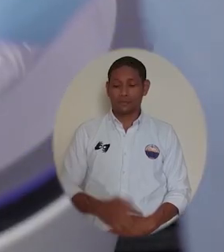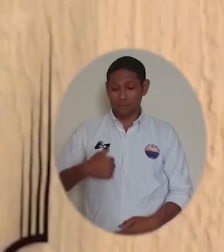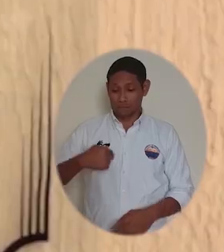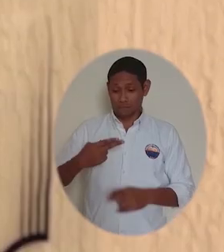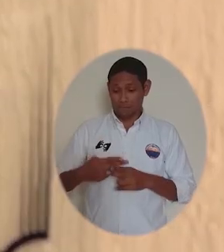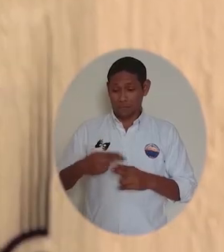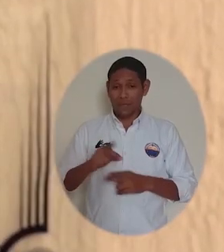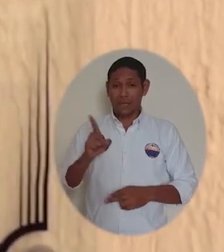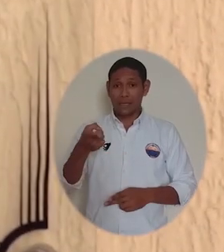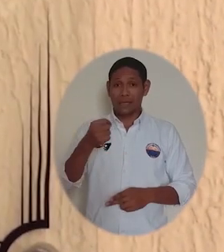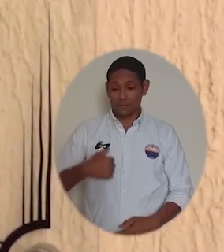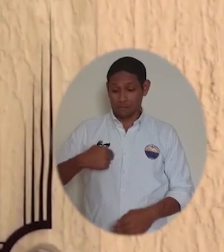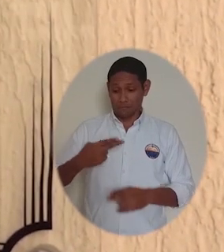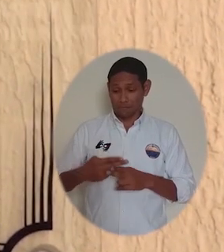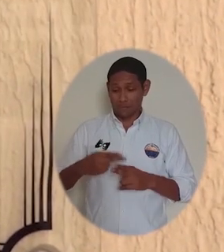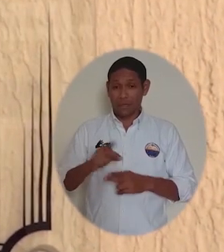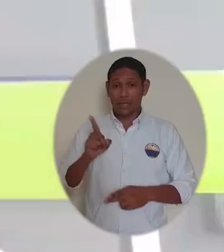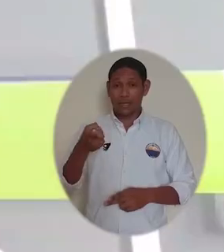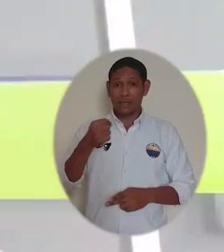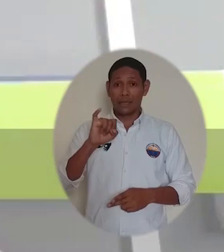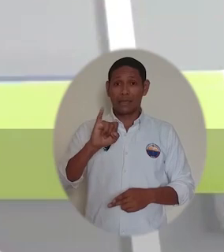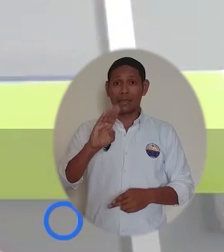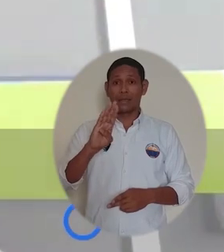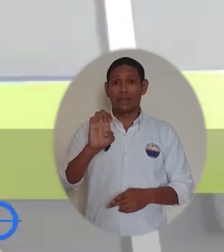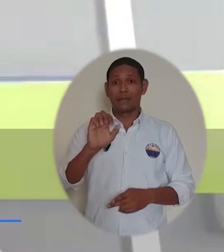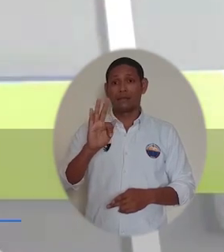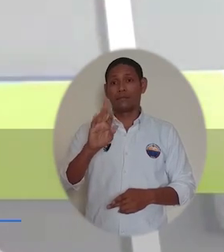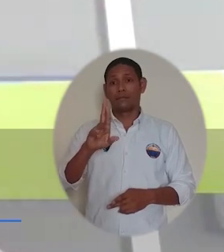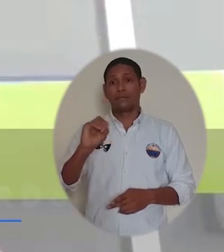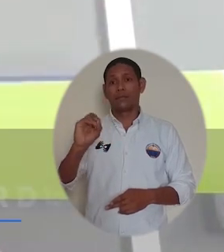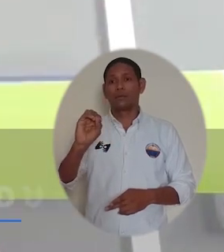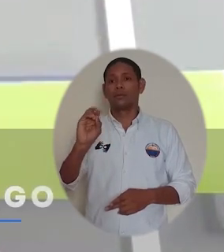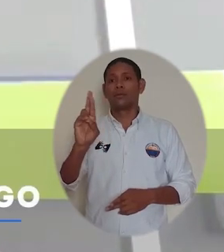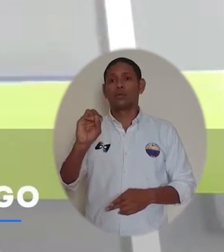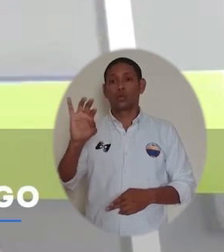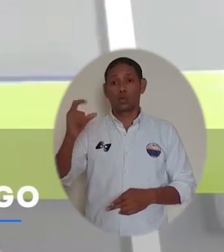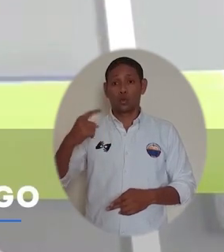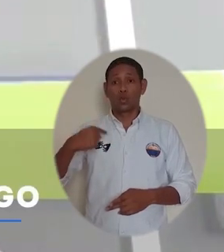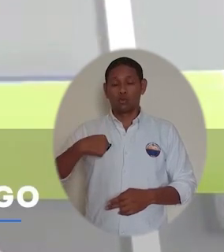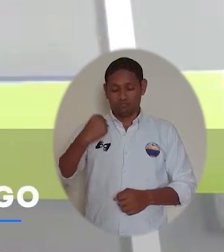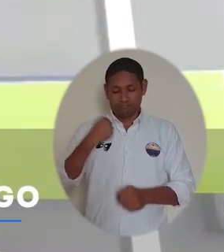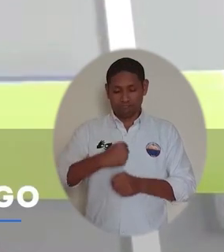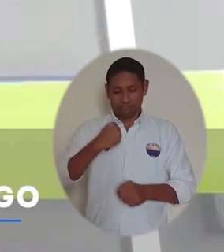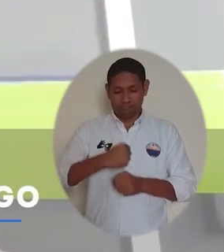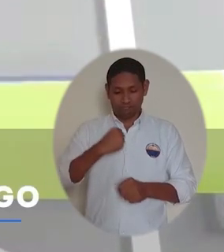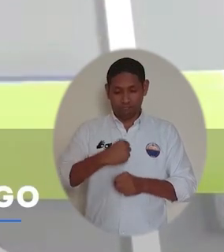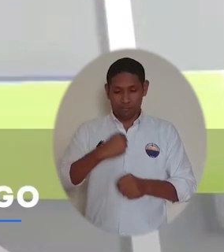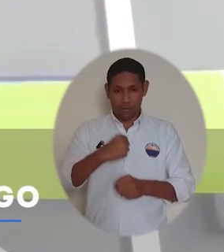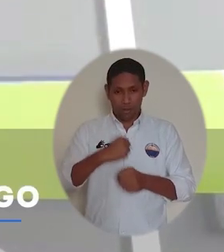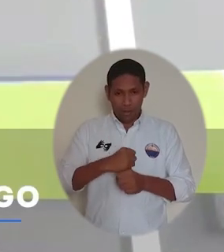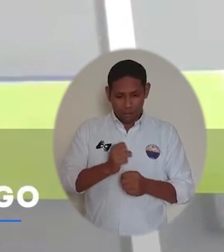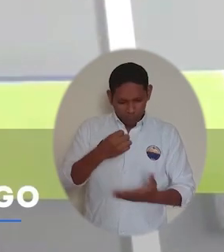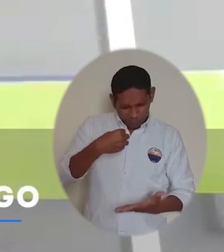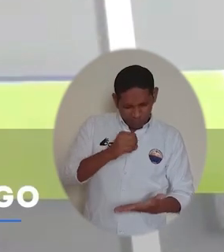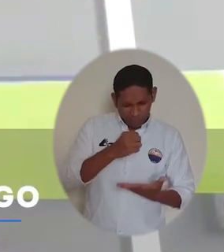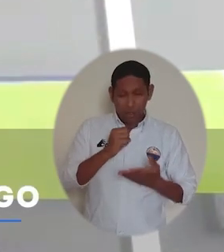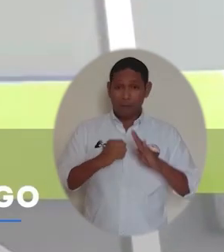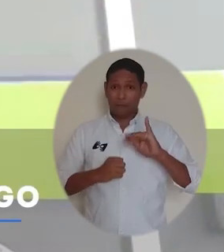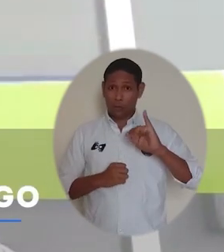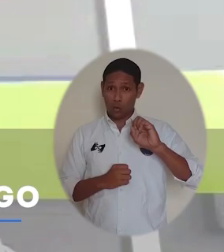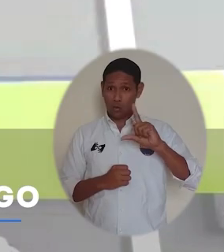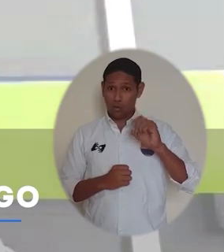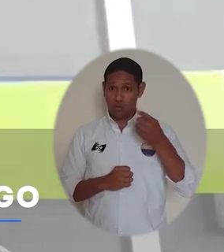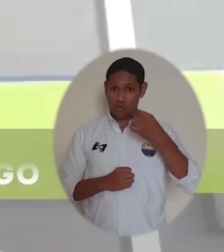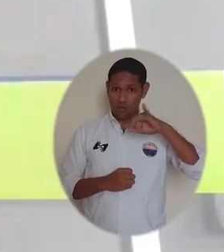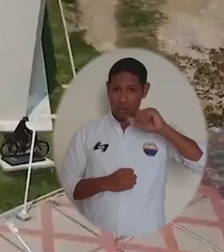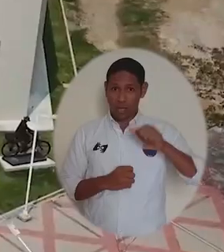Mi nombre es Gilberto Orozco Verdugo Jr. Soy biólogo de profesión, tengo una maestría en ecología y biodiversidad y actualmente soy candidato